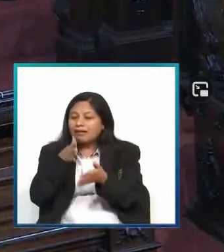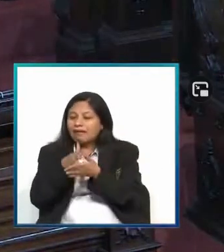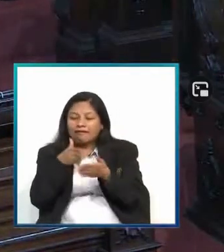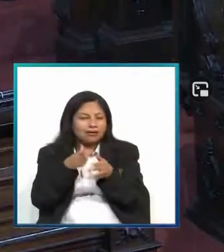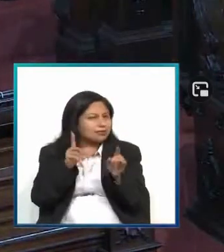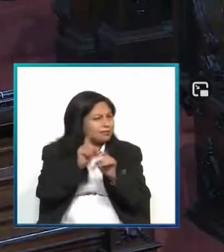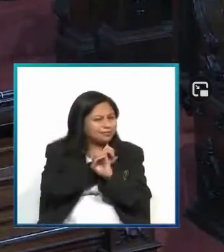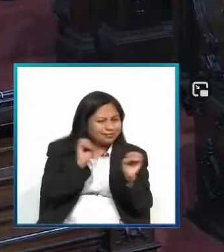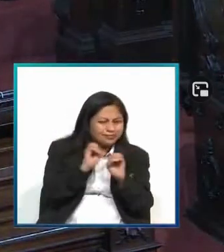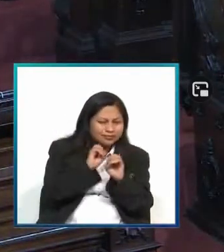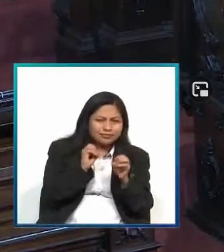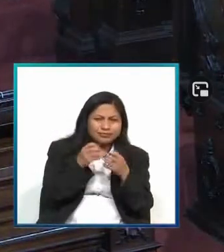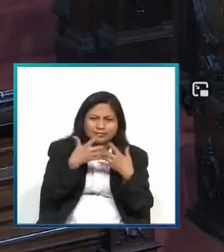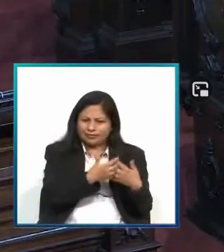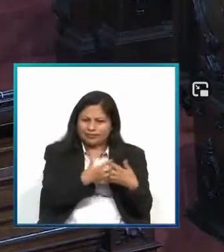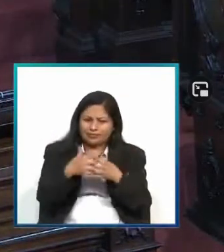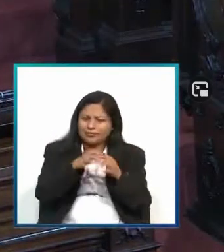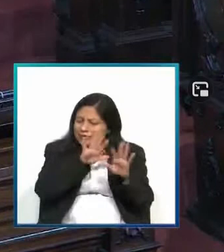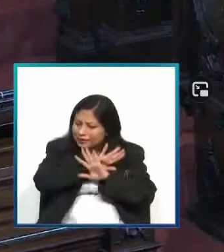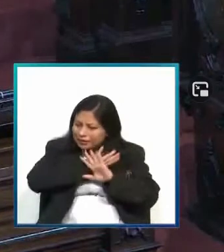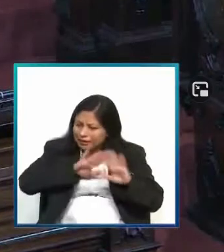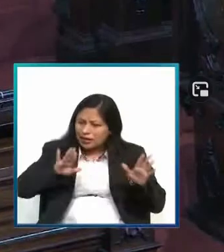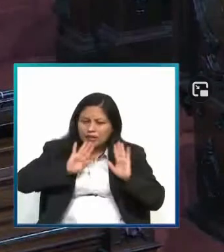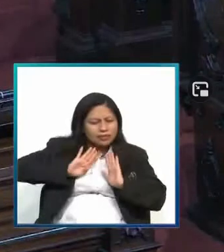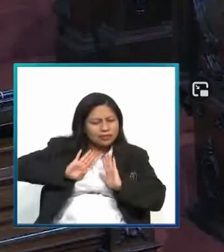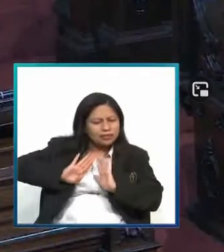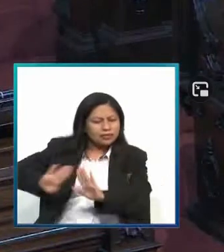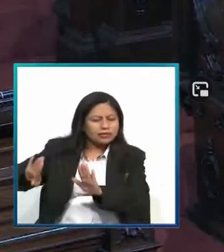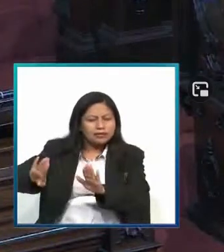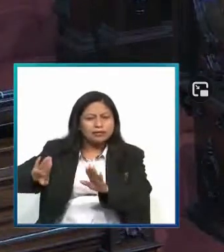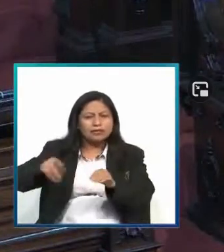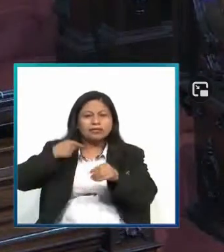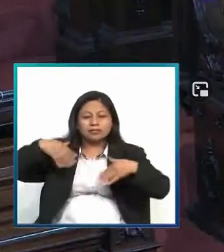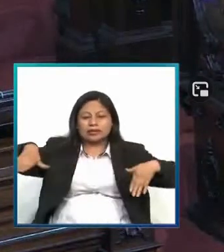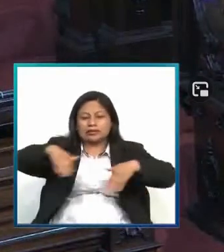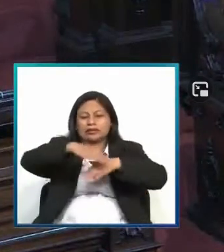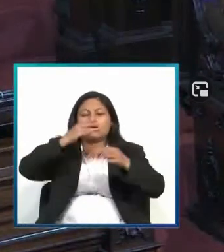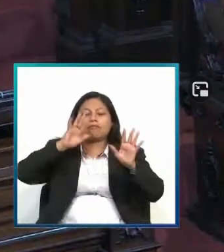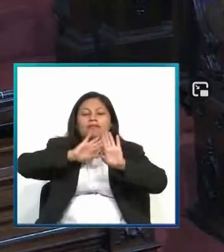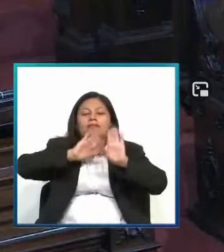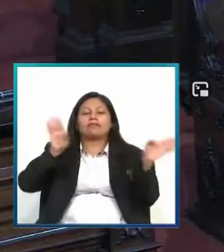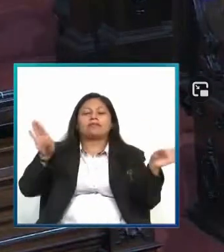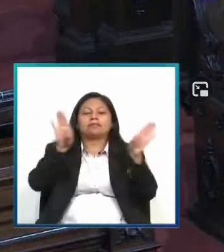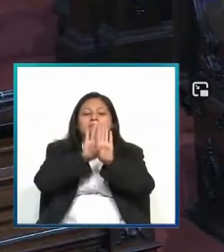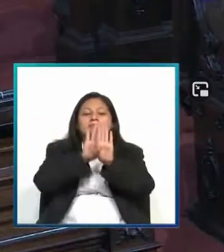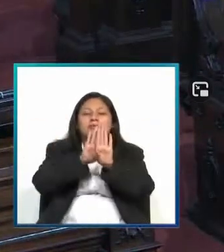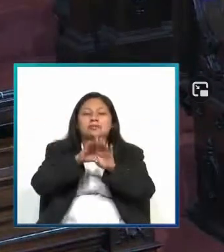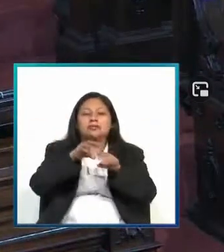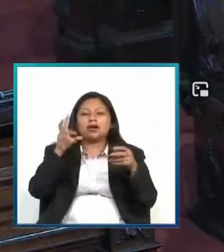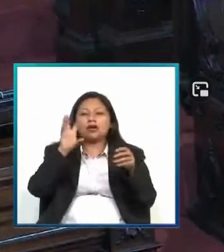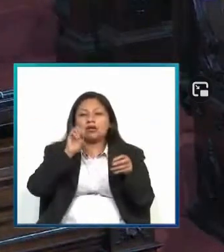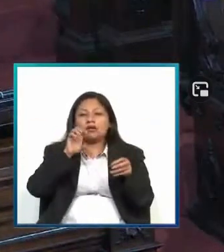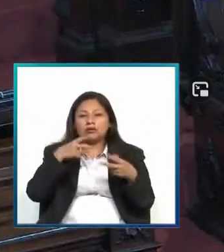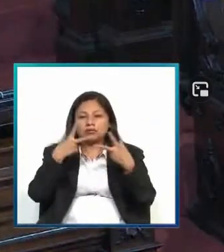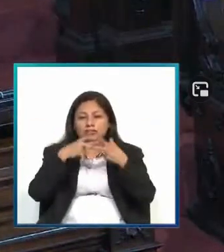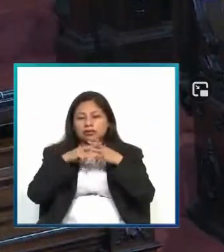Dejen de sabotear las fábricas. Dejen de tapar carreteras. ¡Dejen de robar la luz!